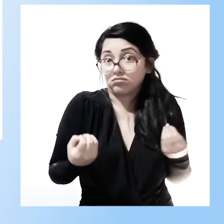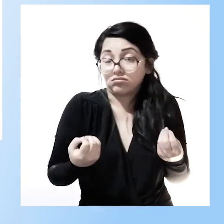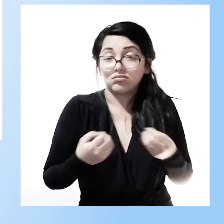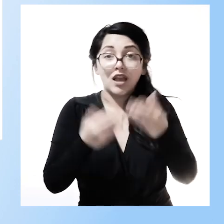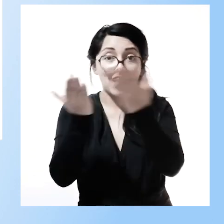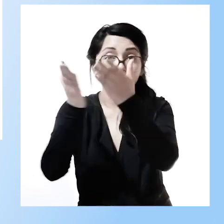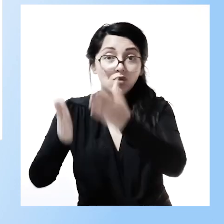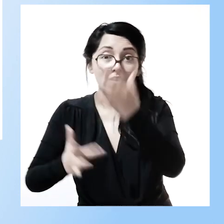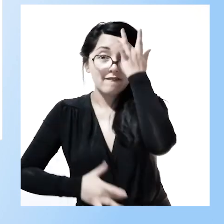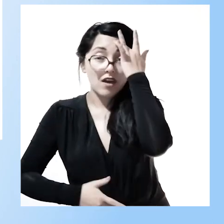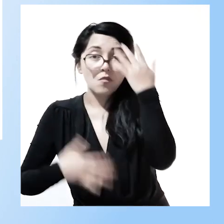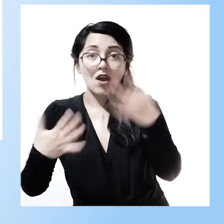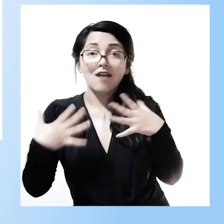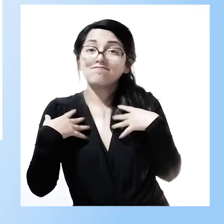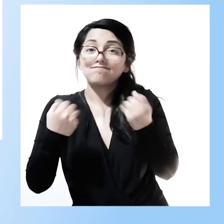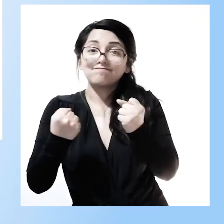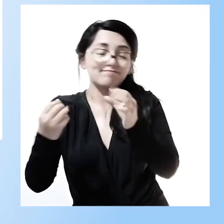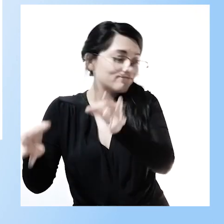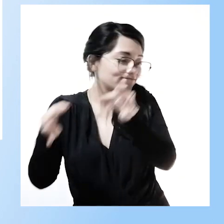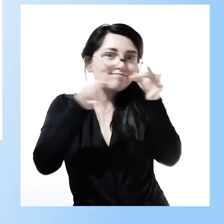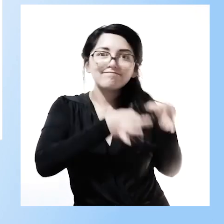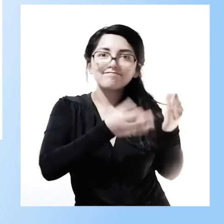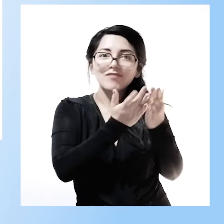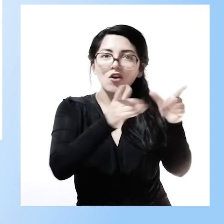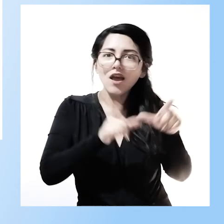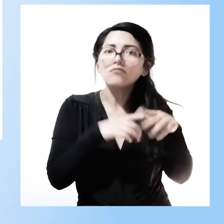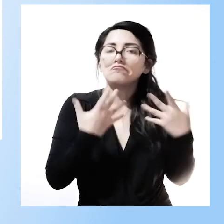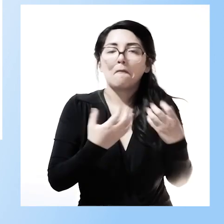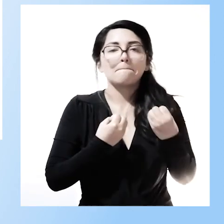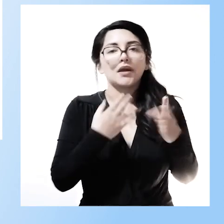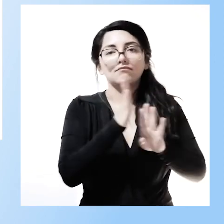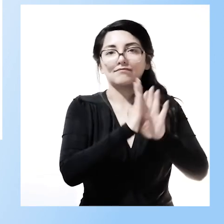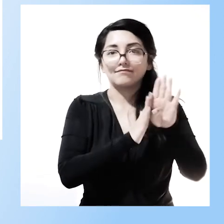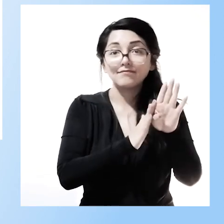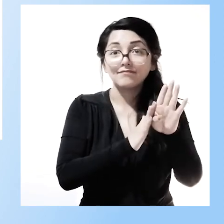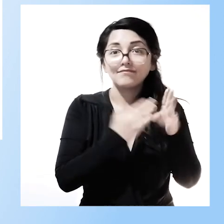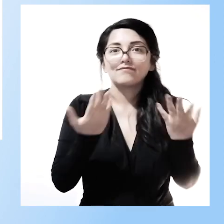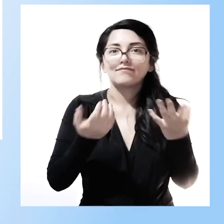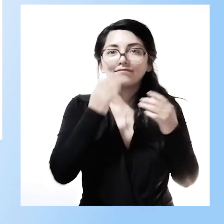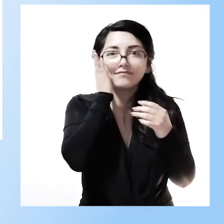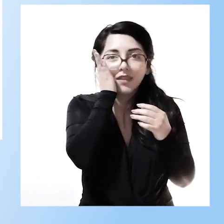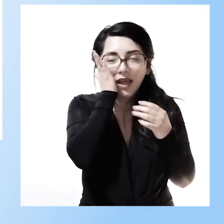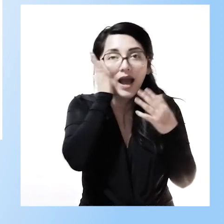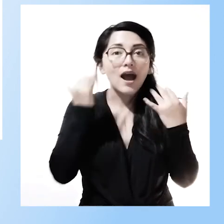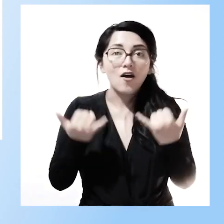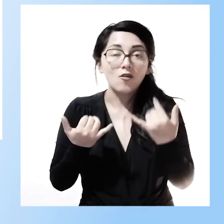reincorpore pueda estar de la manera más efectiva posible. Un aspecto que rescato